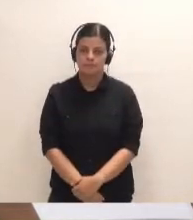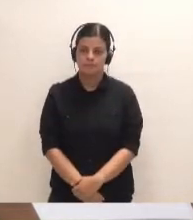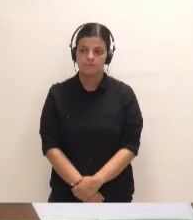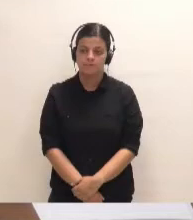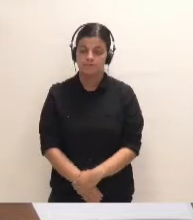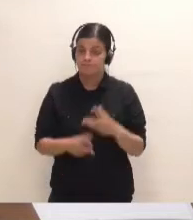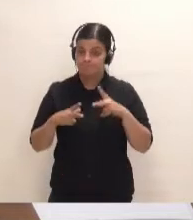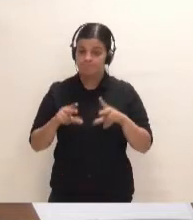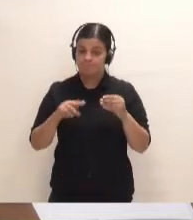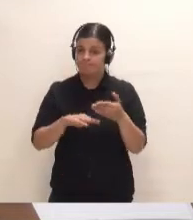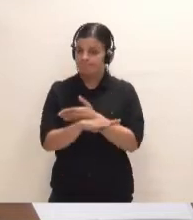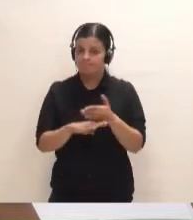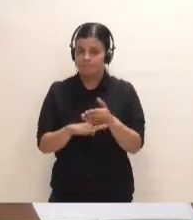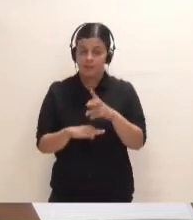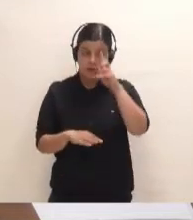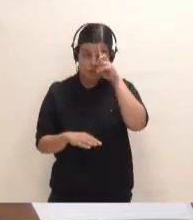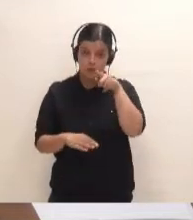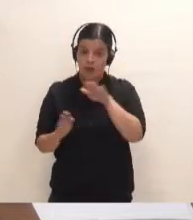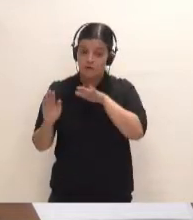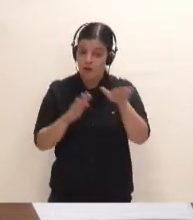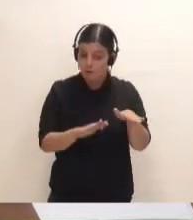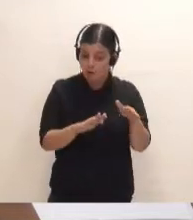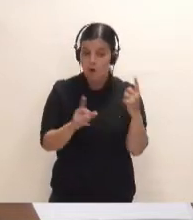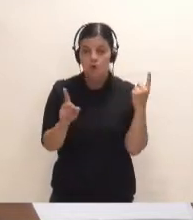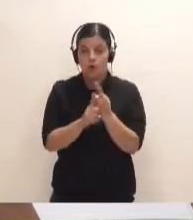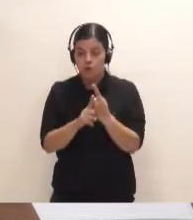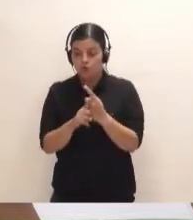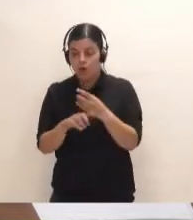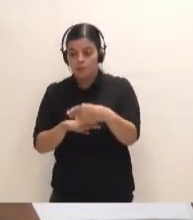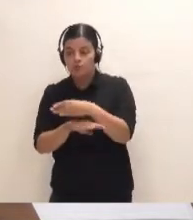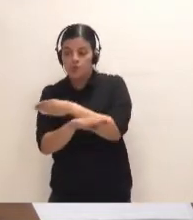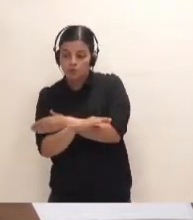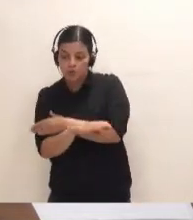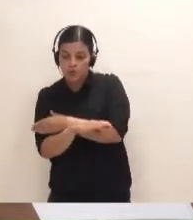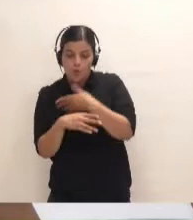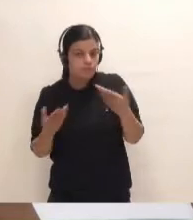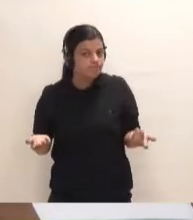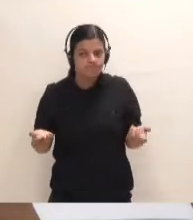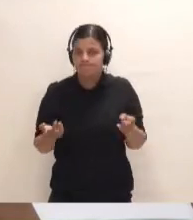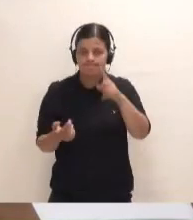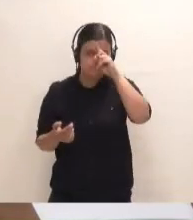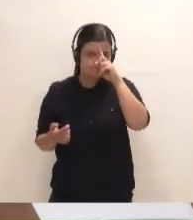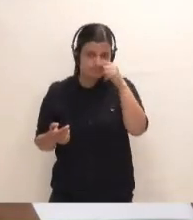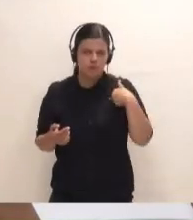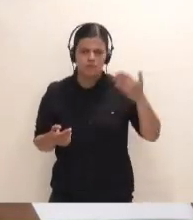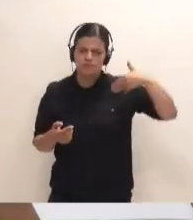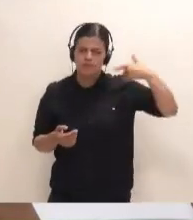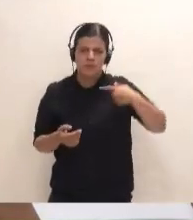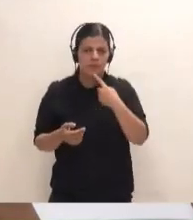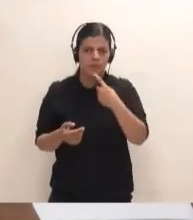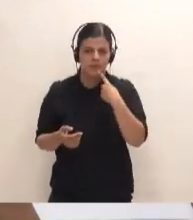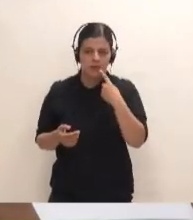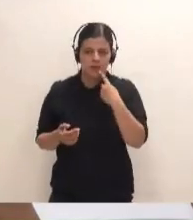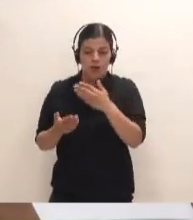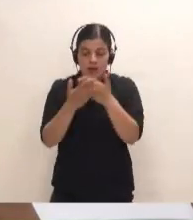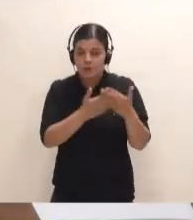Para terminar, yo sinceramente no sé si usted está a favor o en contra de qué puerto y de cuál puerto. Yo he dicho en el pasado que